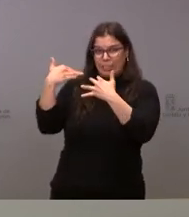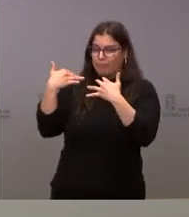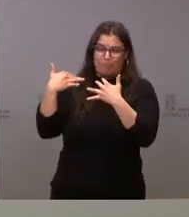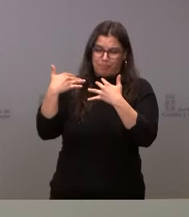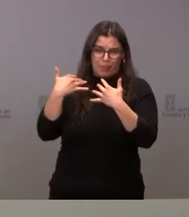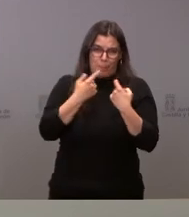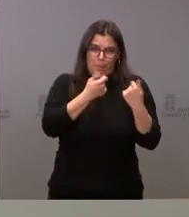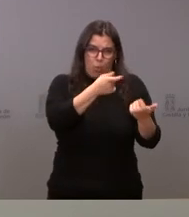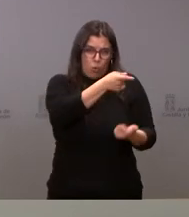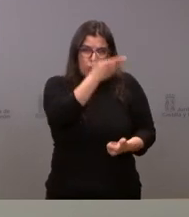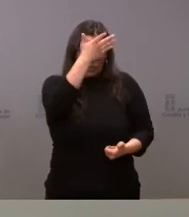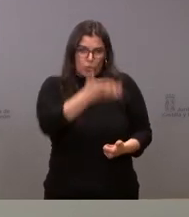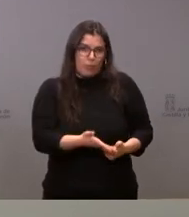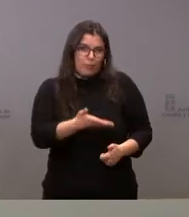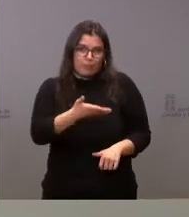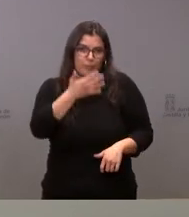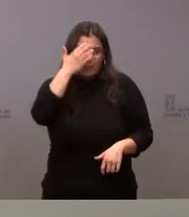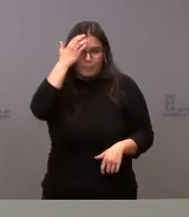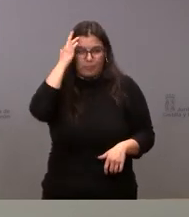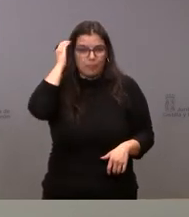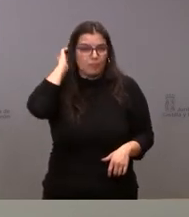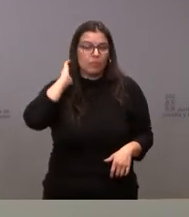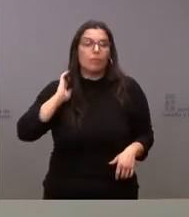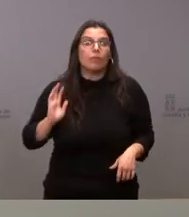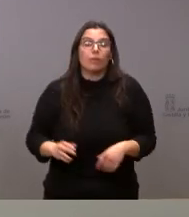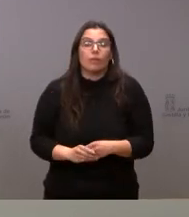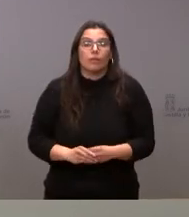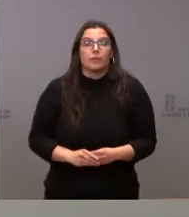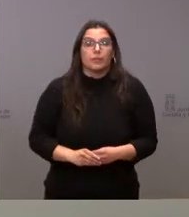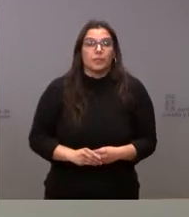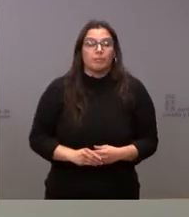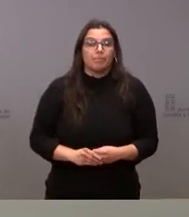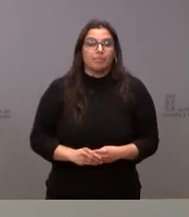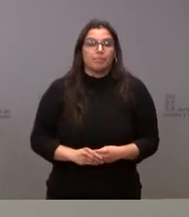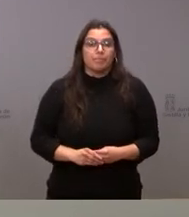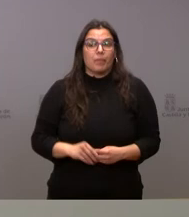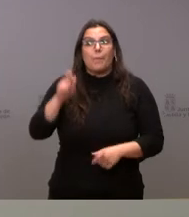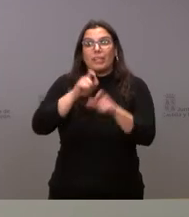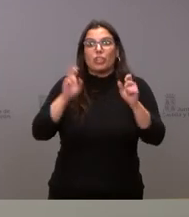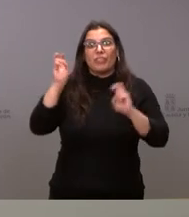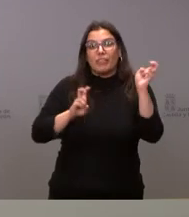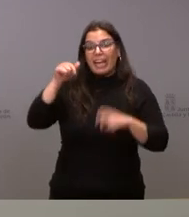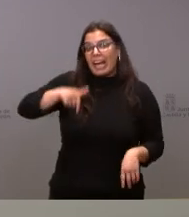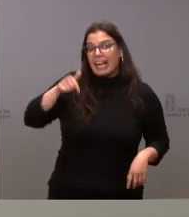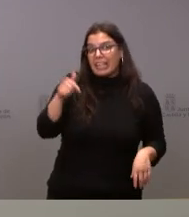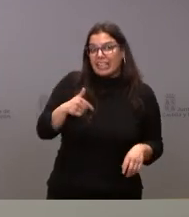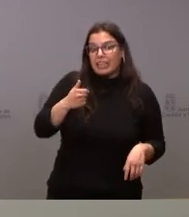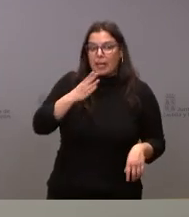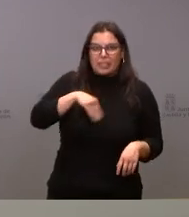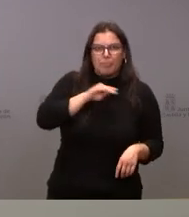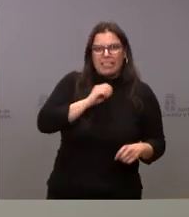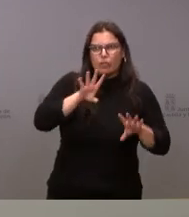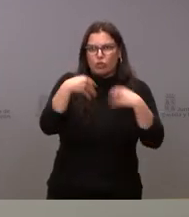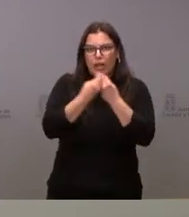vamos a tener en este momento en relación con la crisis de Ucrania sin que a día de hoy sepamos cuántas personas pudieran llegar primero a España y segundo